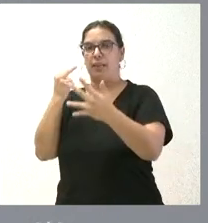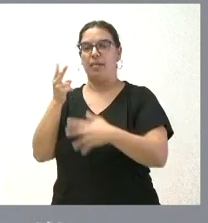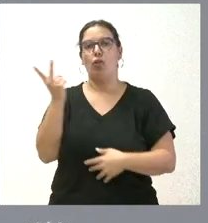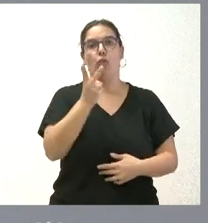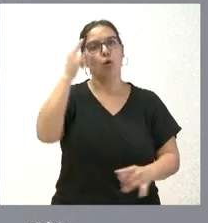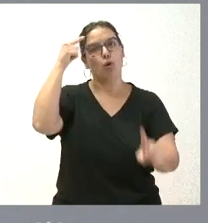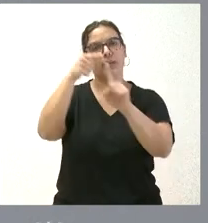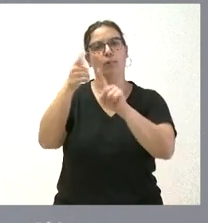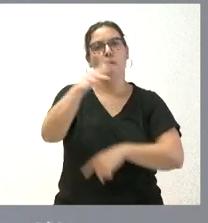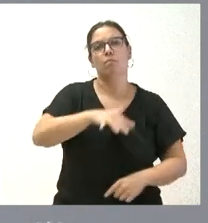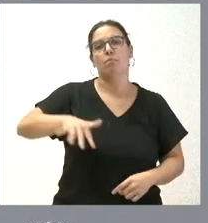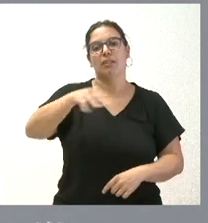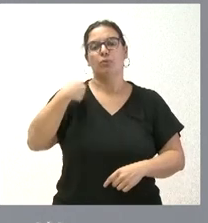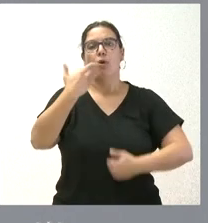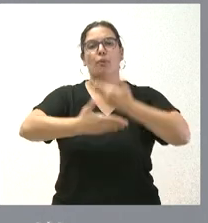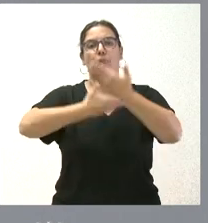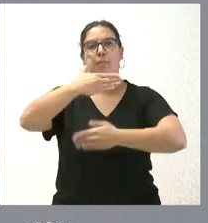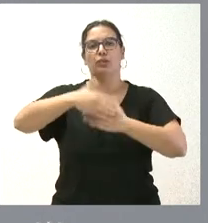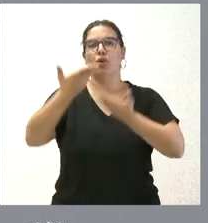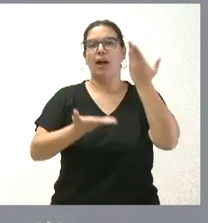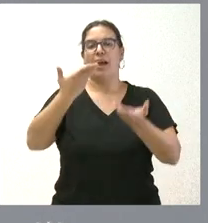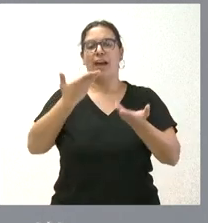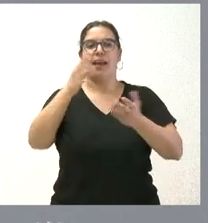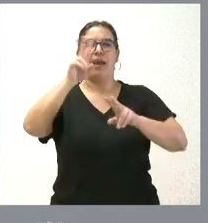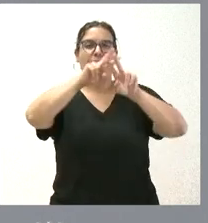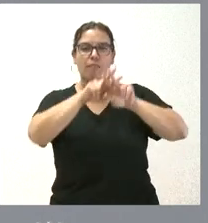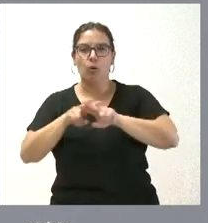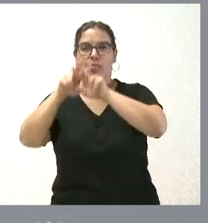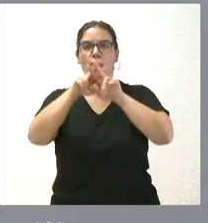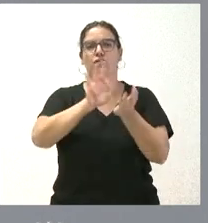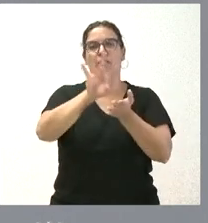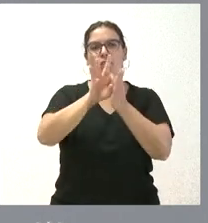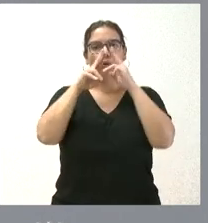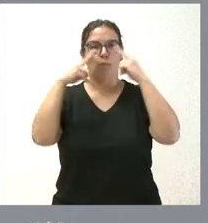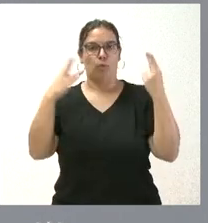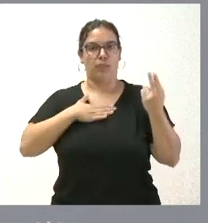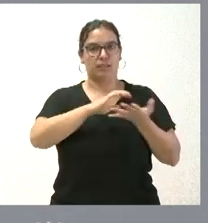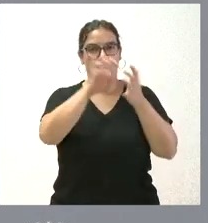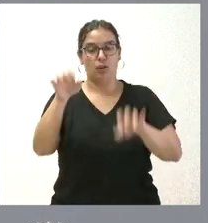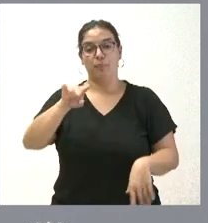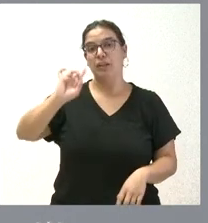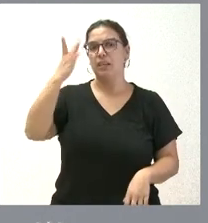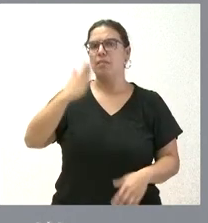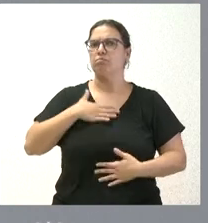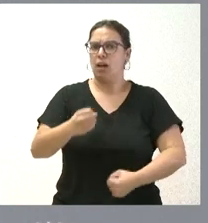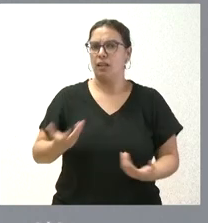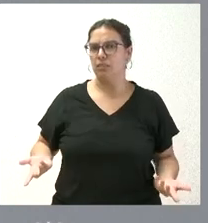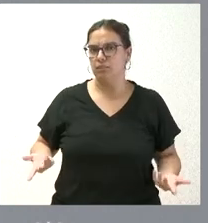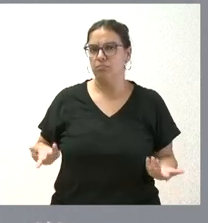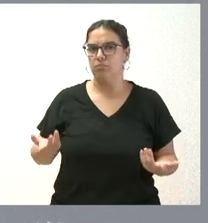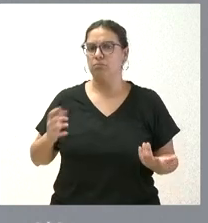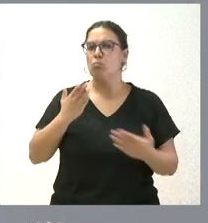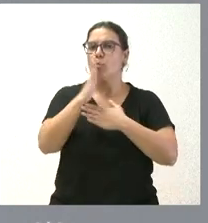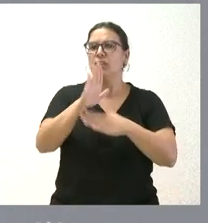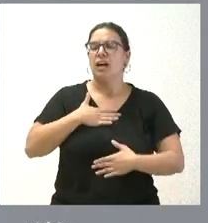de este procedimiento de este evaluación de los servicios públicos de Castilla y León. Es una iniciativa valiente, valiente